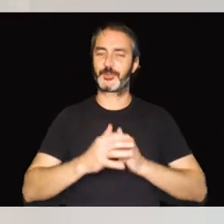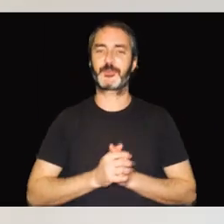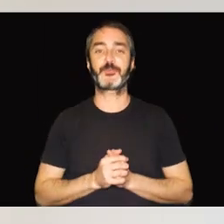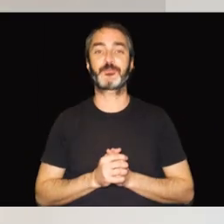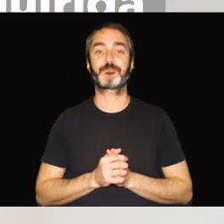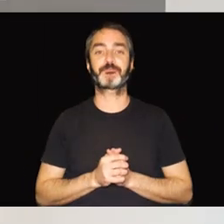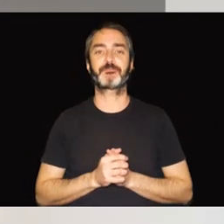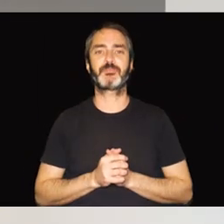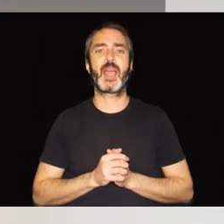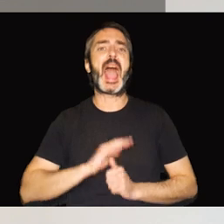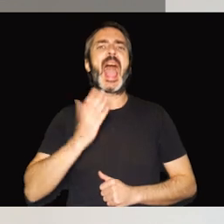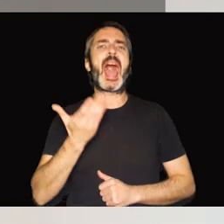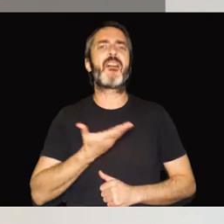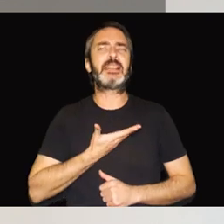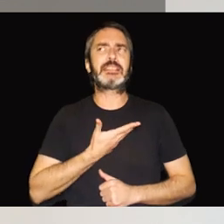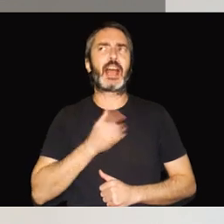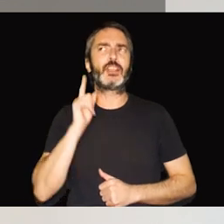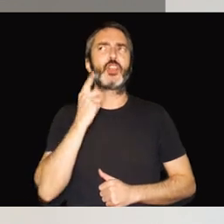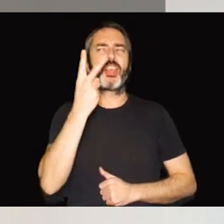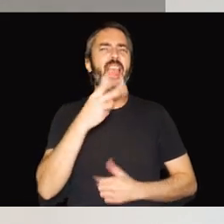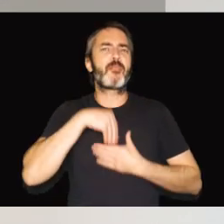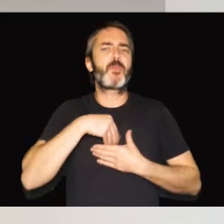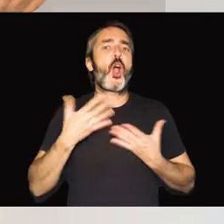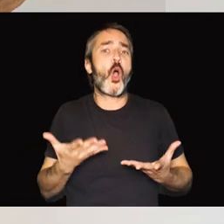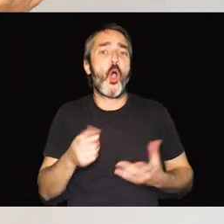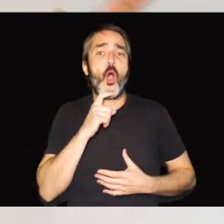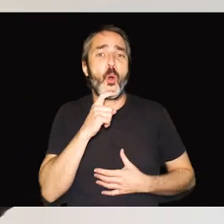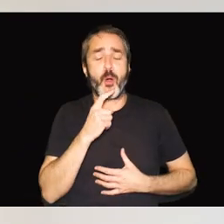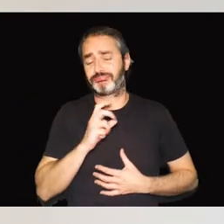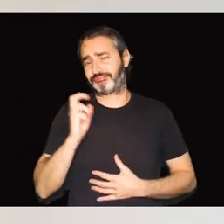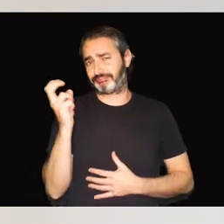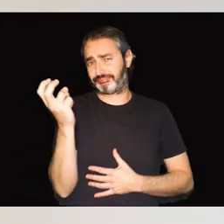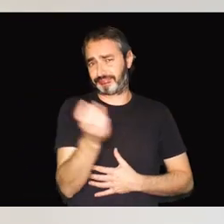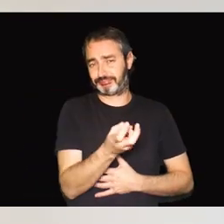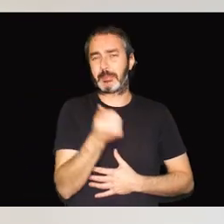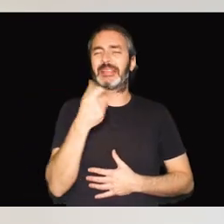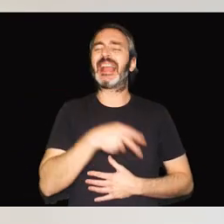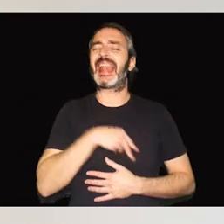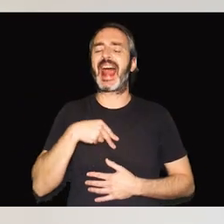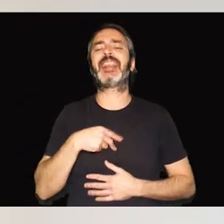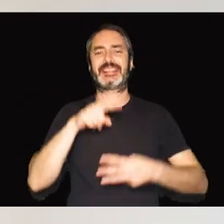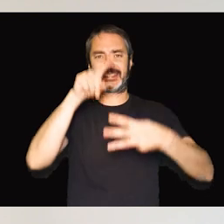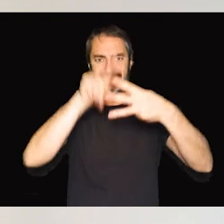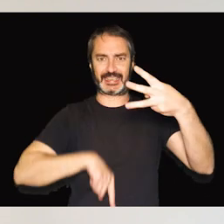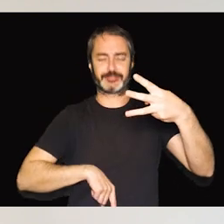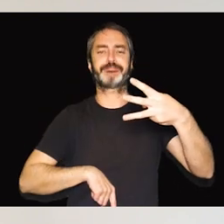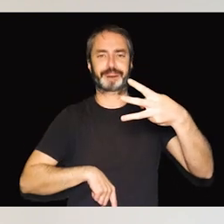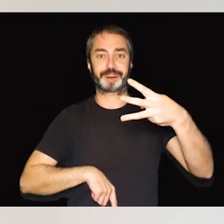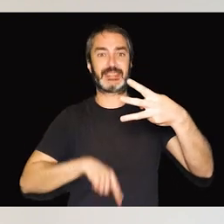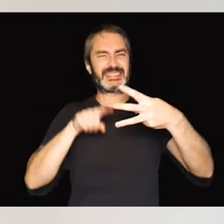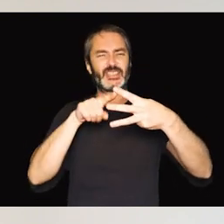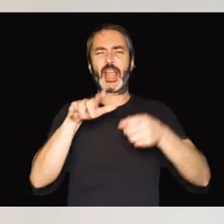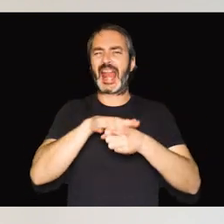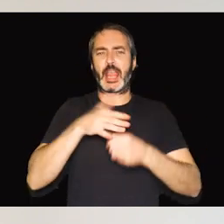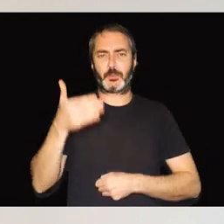¿Cómo puede afectar la sordoceguera adquirida a una persona? Pues de muchas maneras, pero en general hablamos de tres áreas